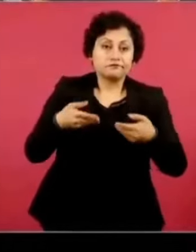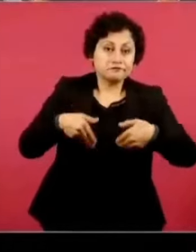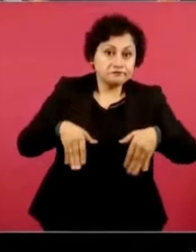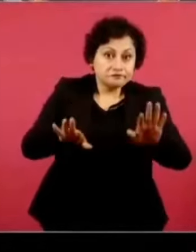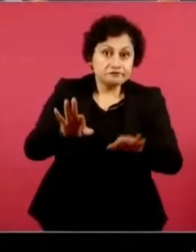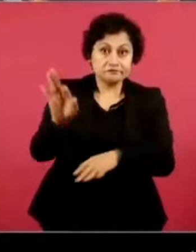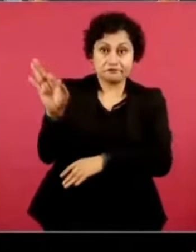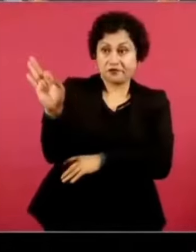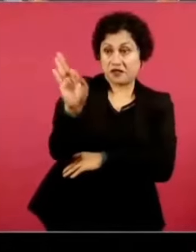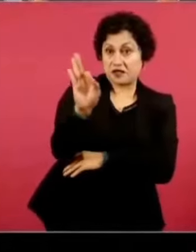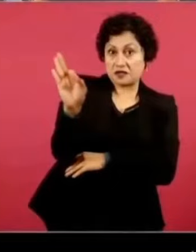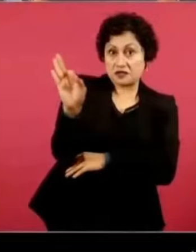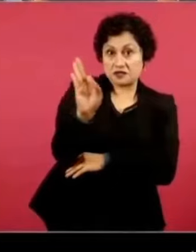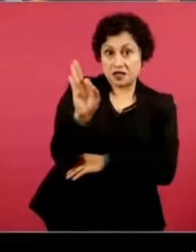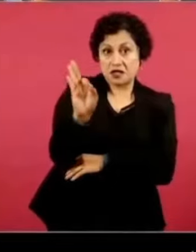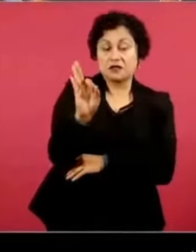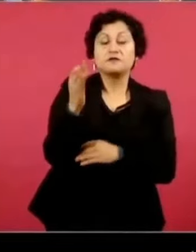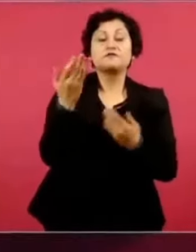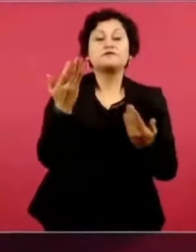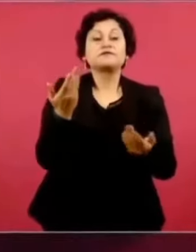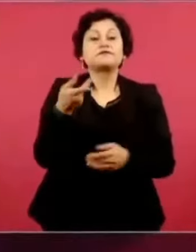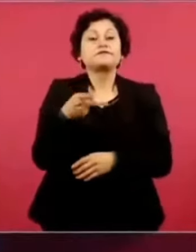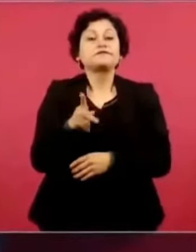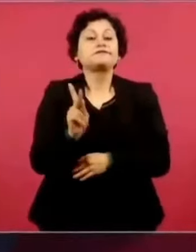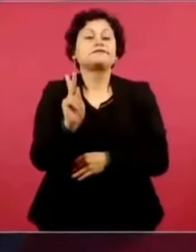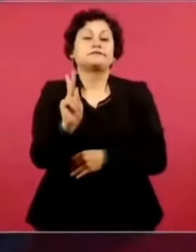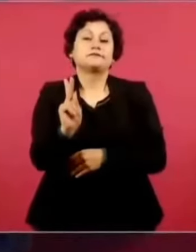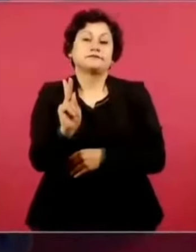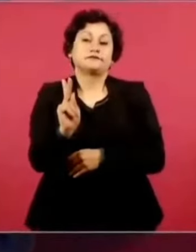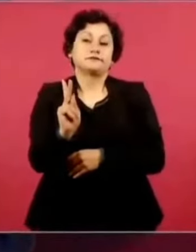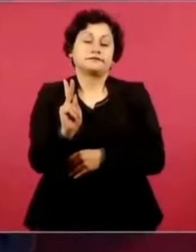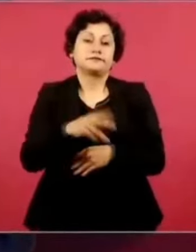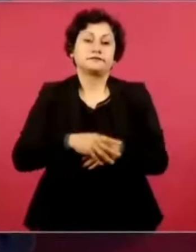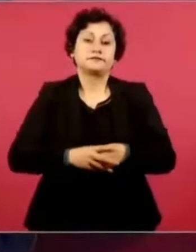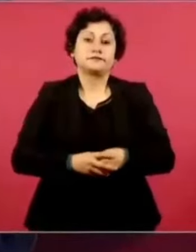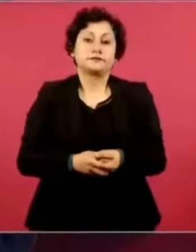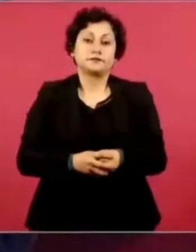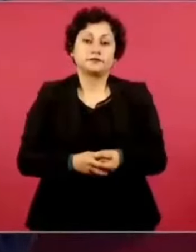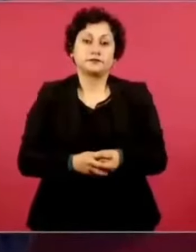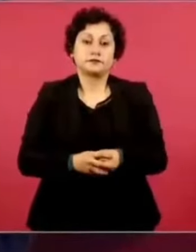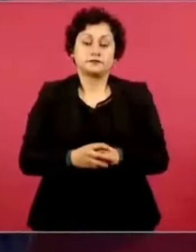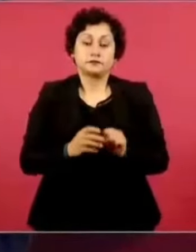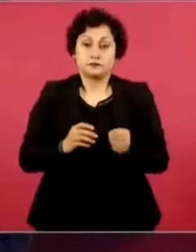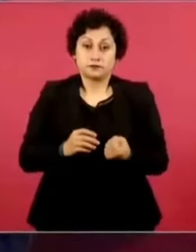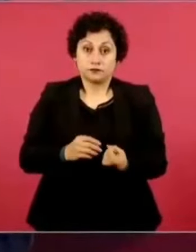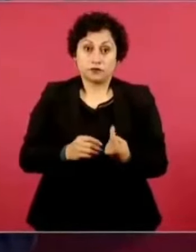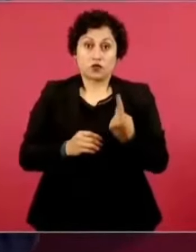pero es no por una